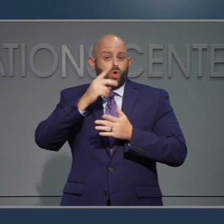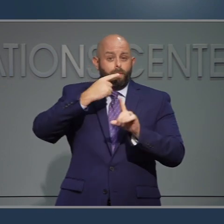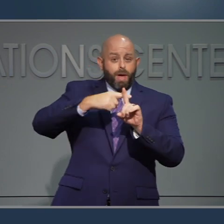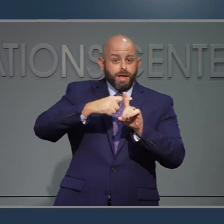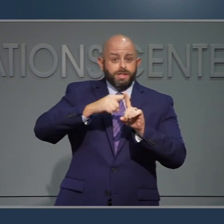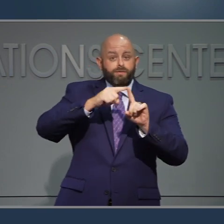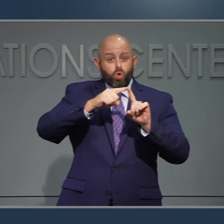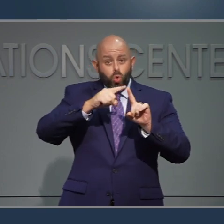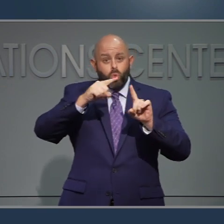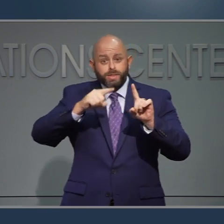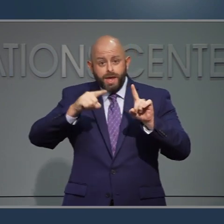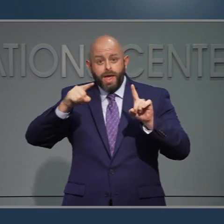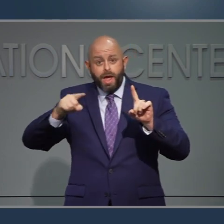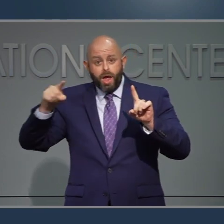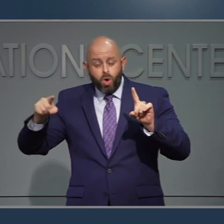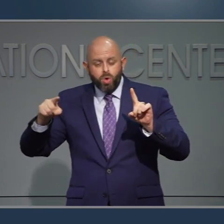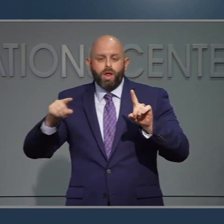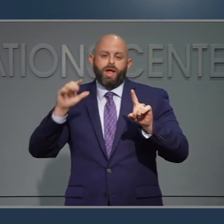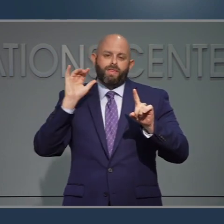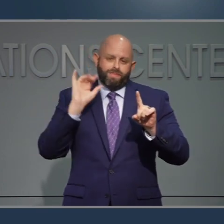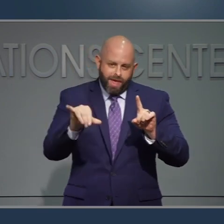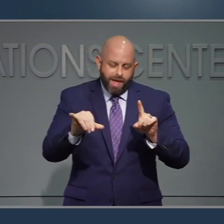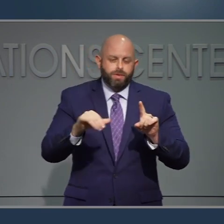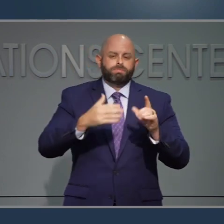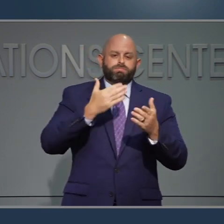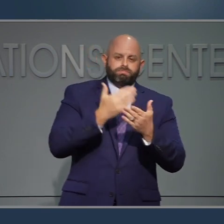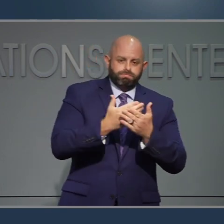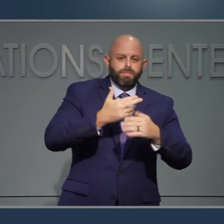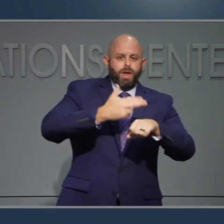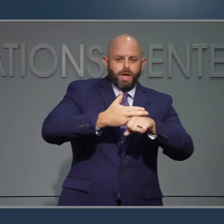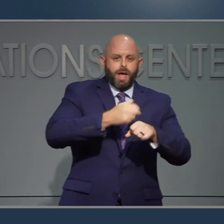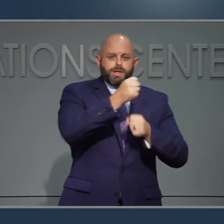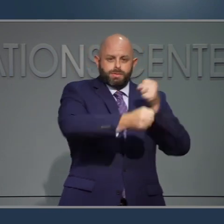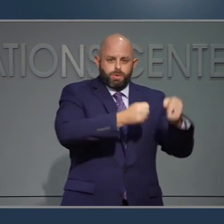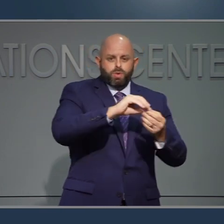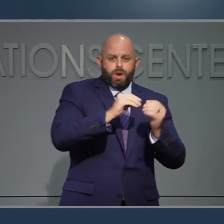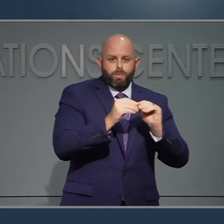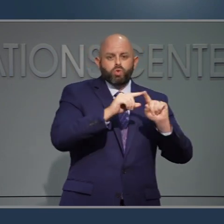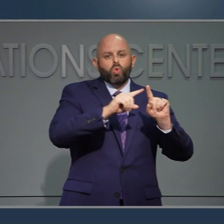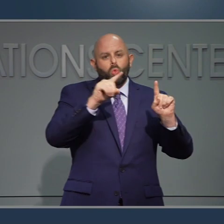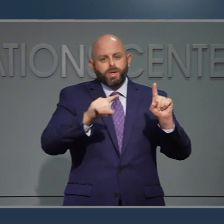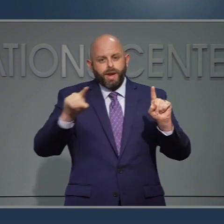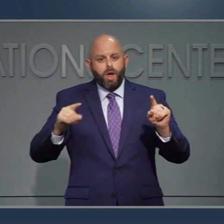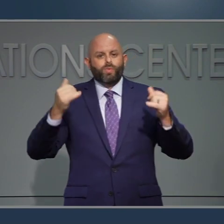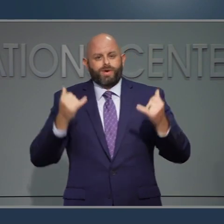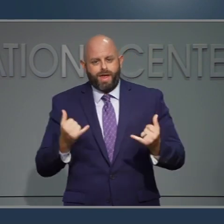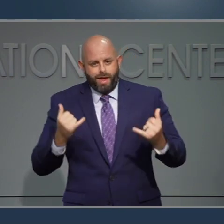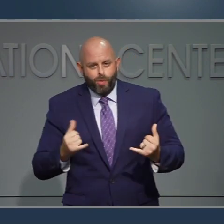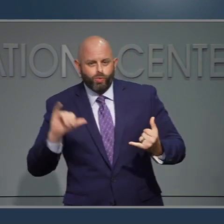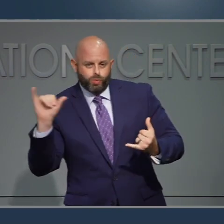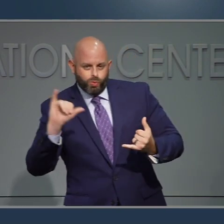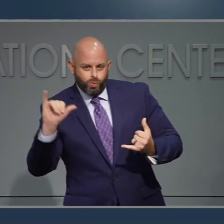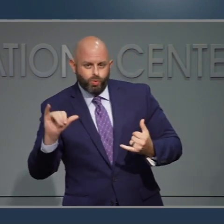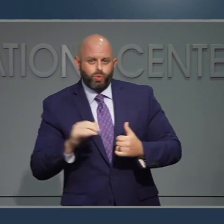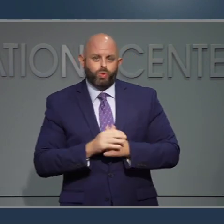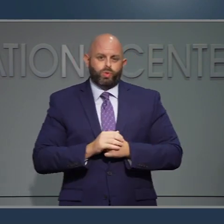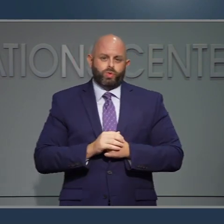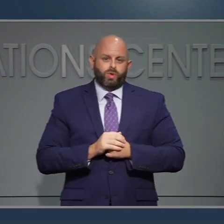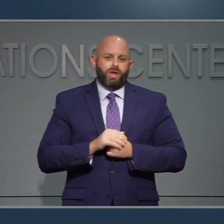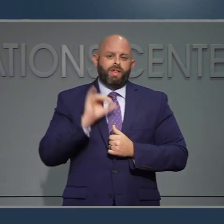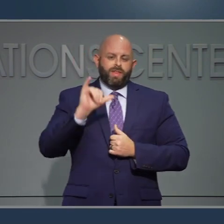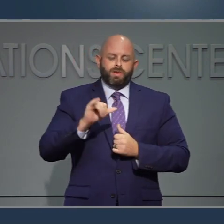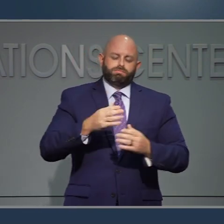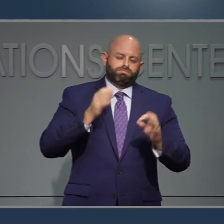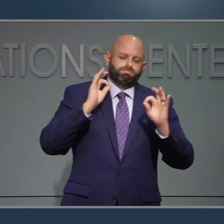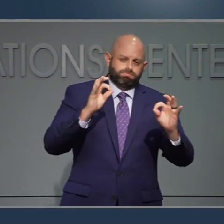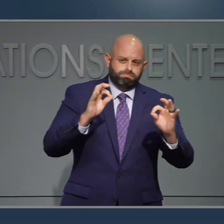hablamos de por qué se tomaría unas semanas en que estos datos de hospitalización se reflejaran en esa tendencia. Ahora estamos viendo que estas hospitalizaciones